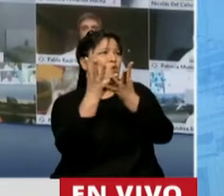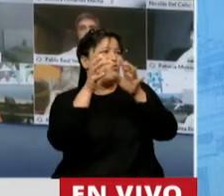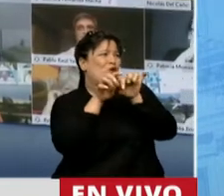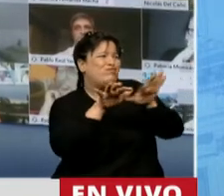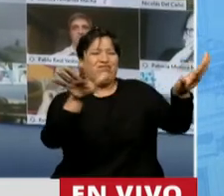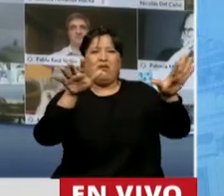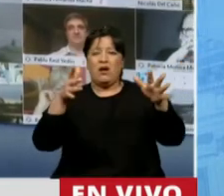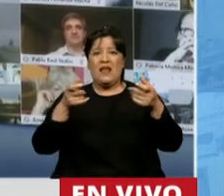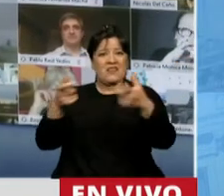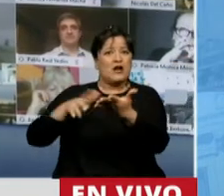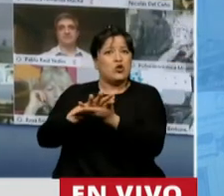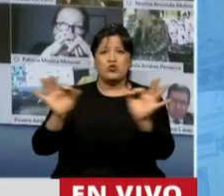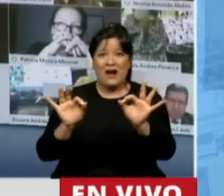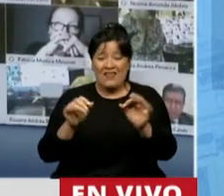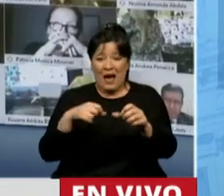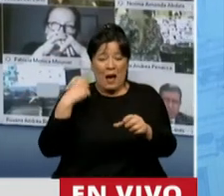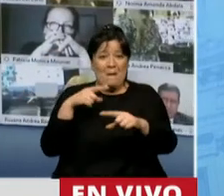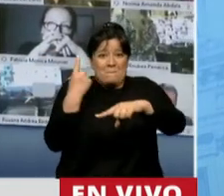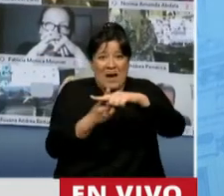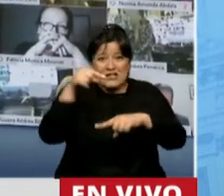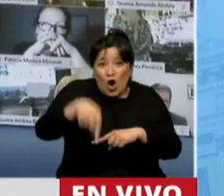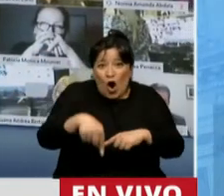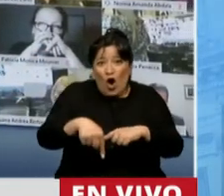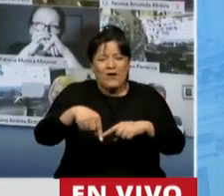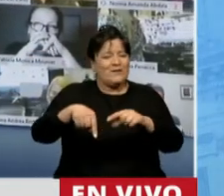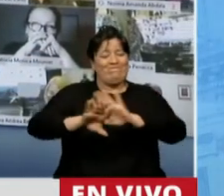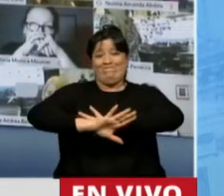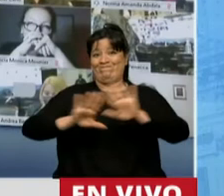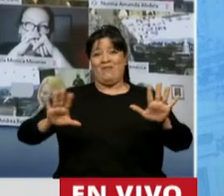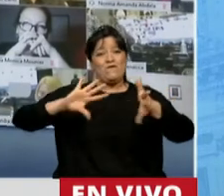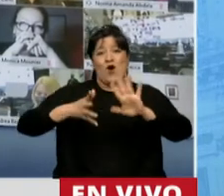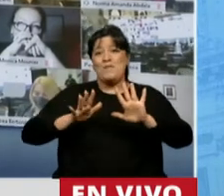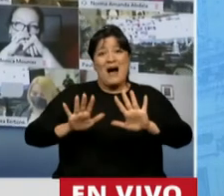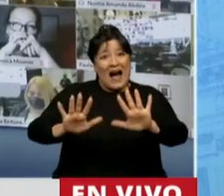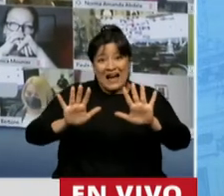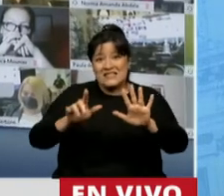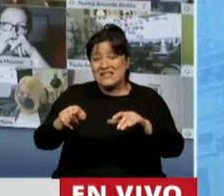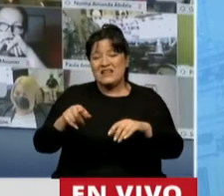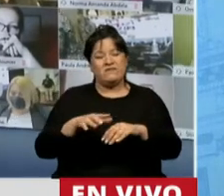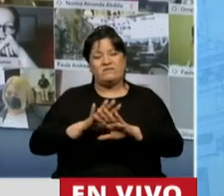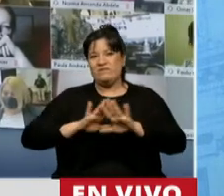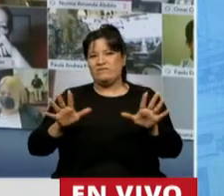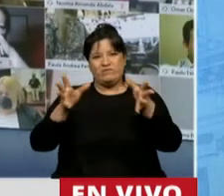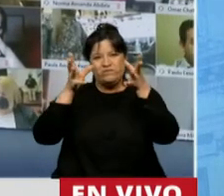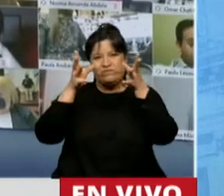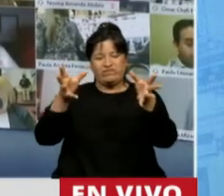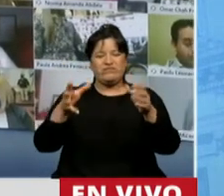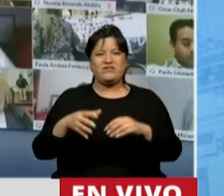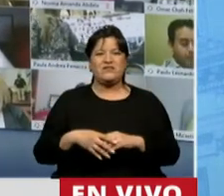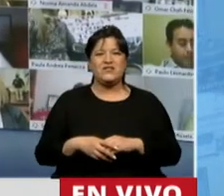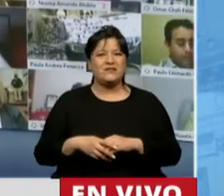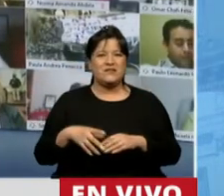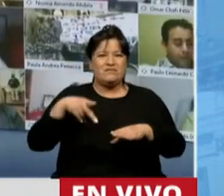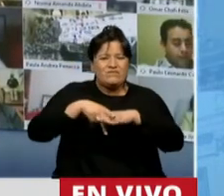Aún con esto que ha ocurrido hoy, creo que se reafirma que este tipo de sesiones realmente las debiéramos